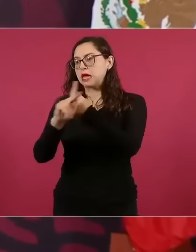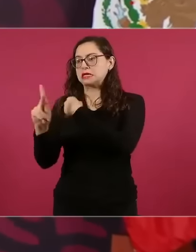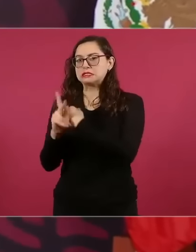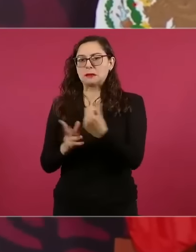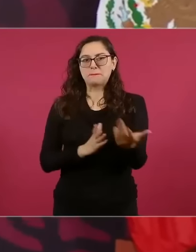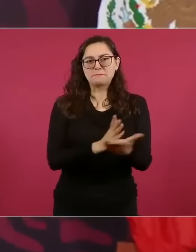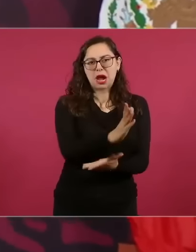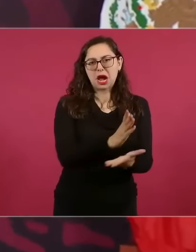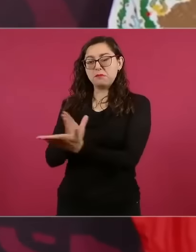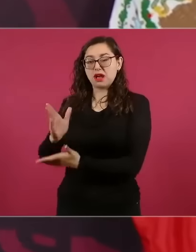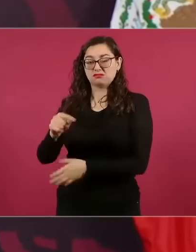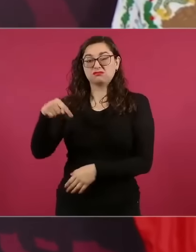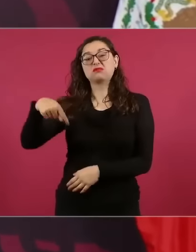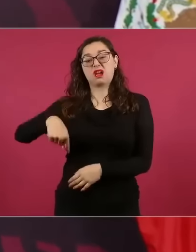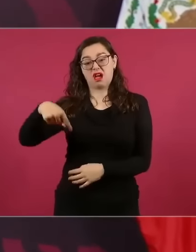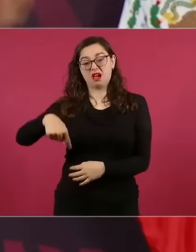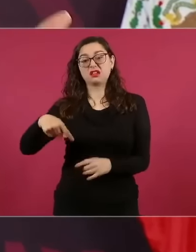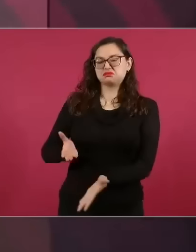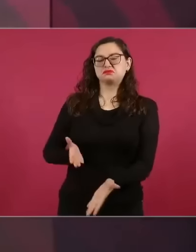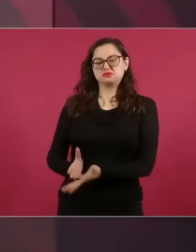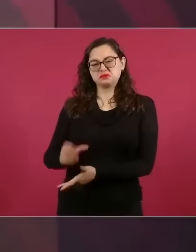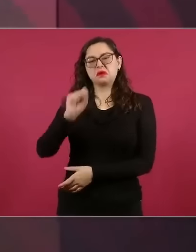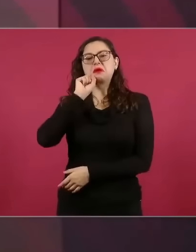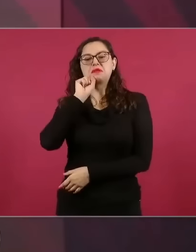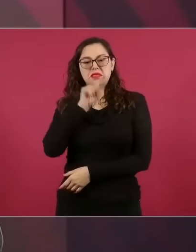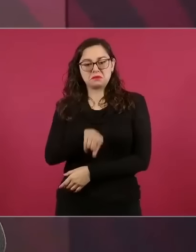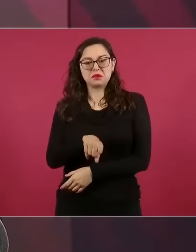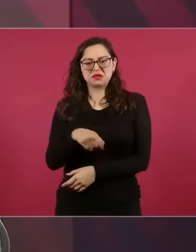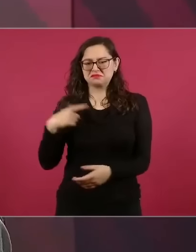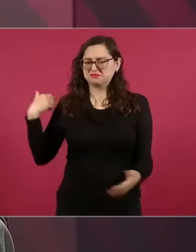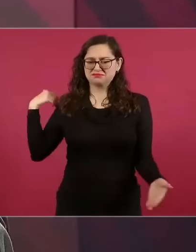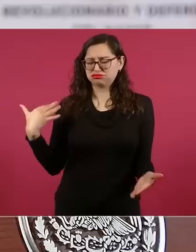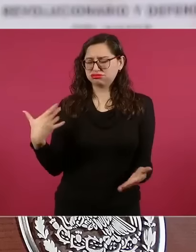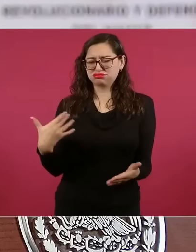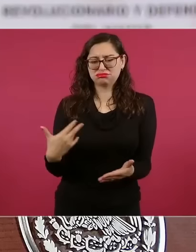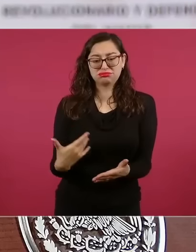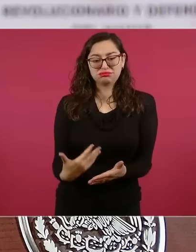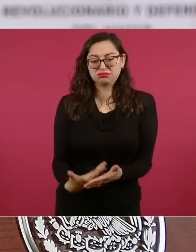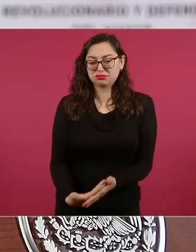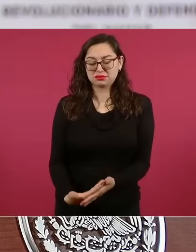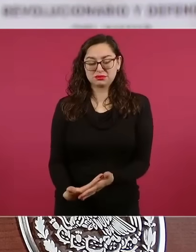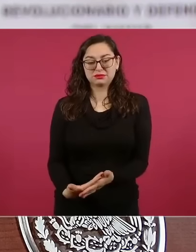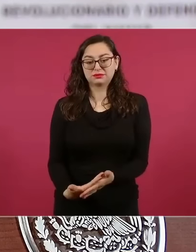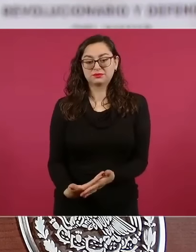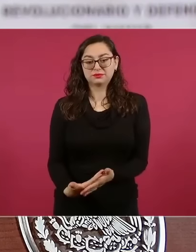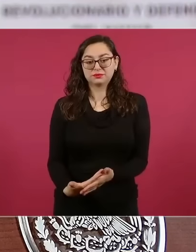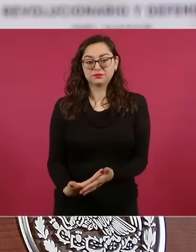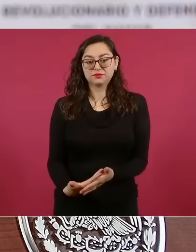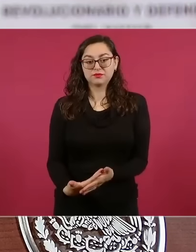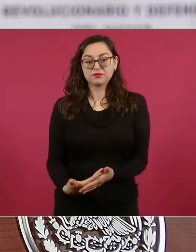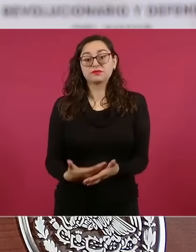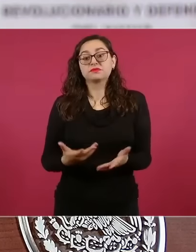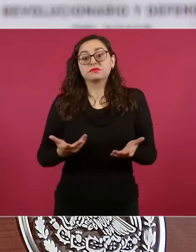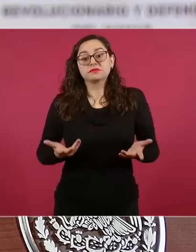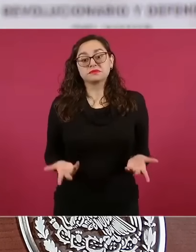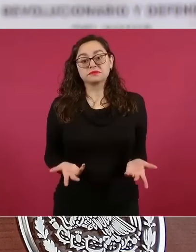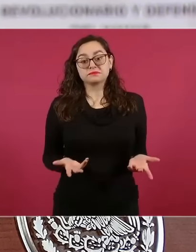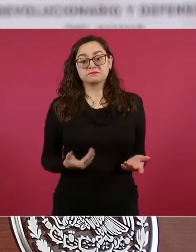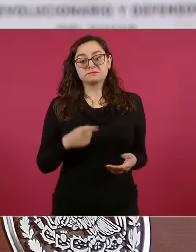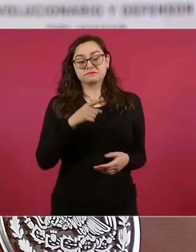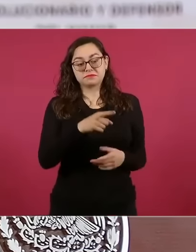en toda América, desde que definen lo de la